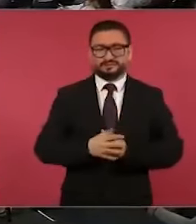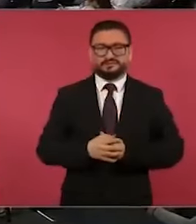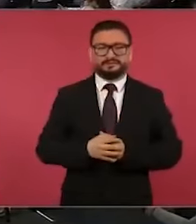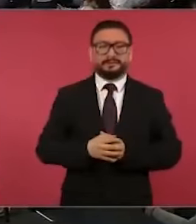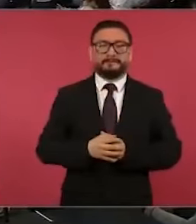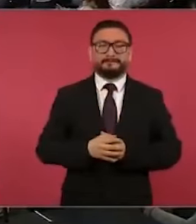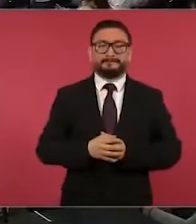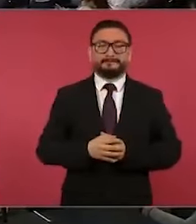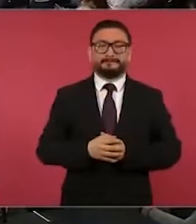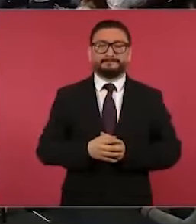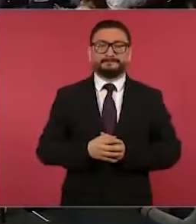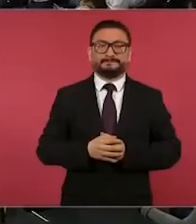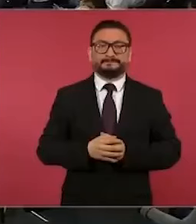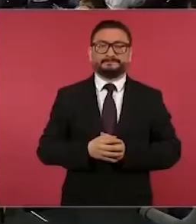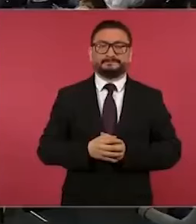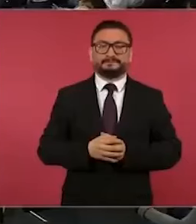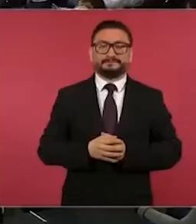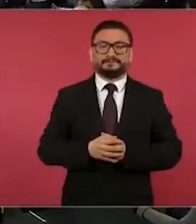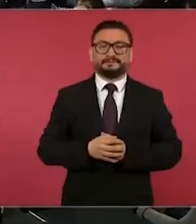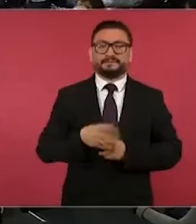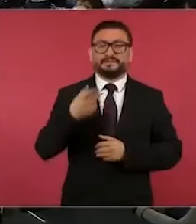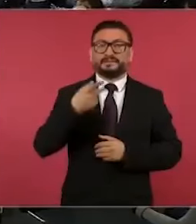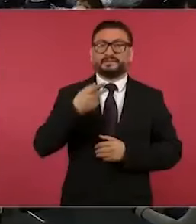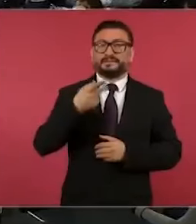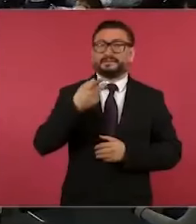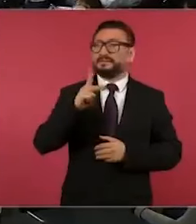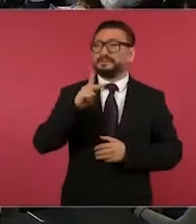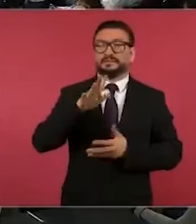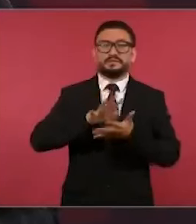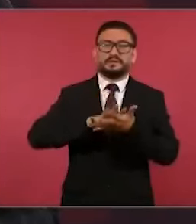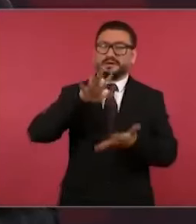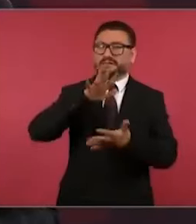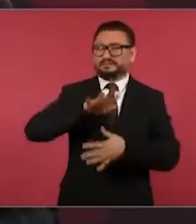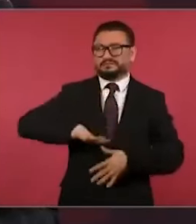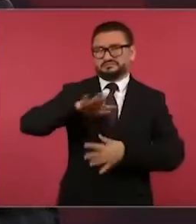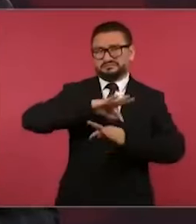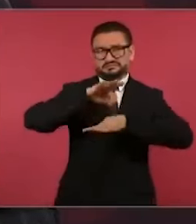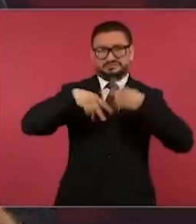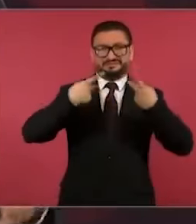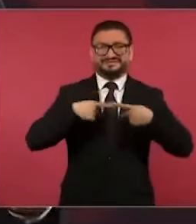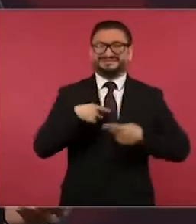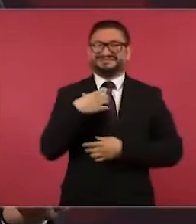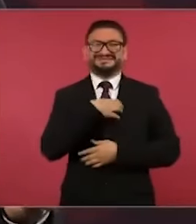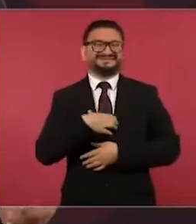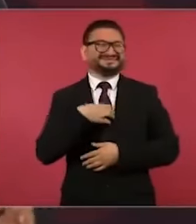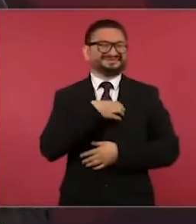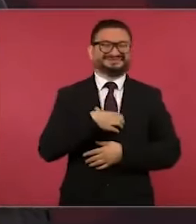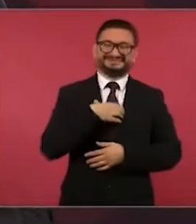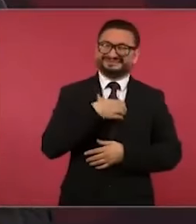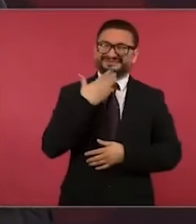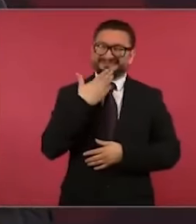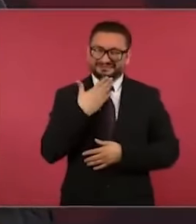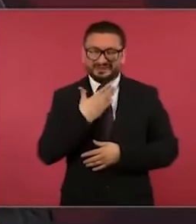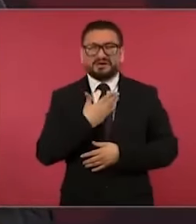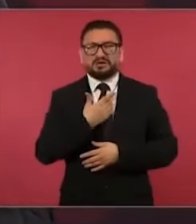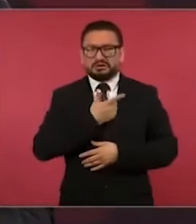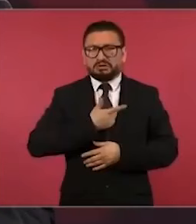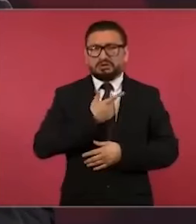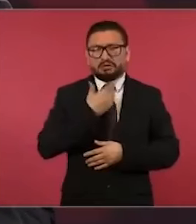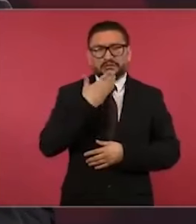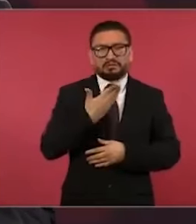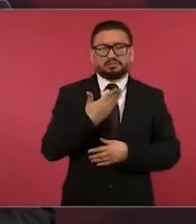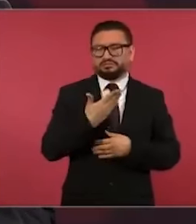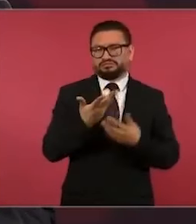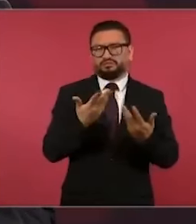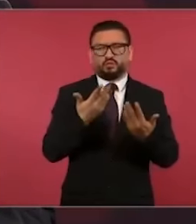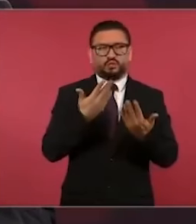como la gente está a gusto, está contenta, no hay motivos